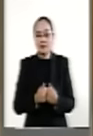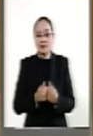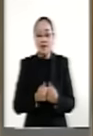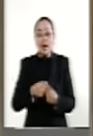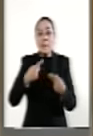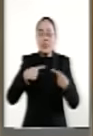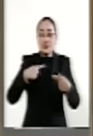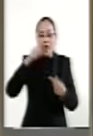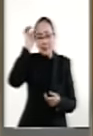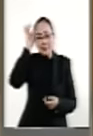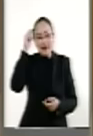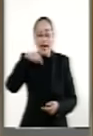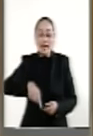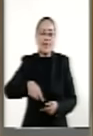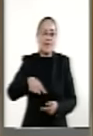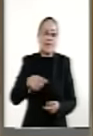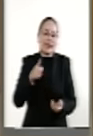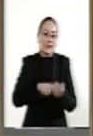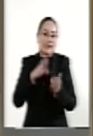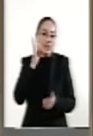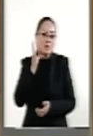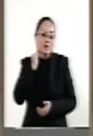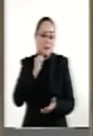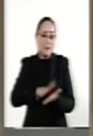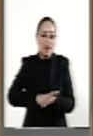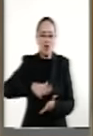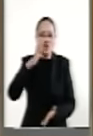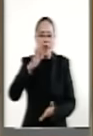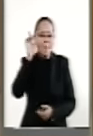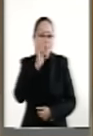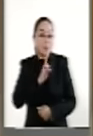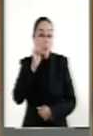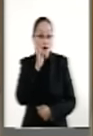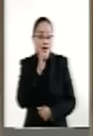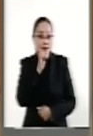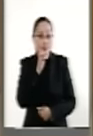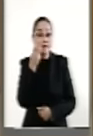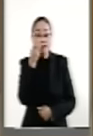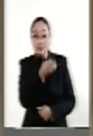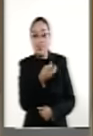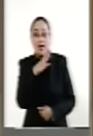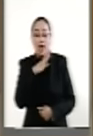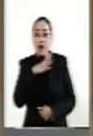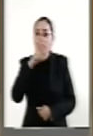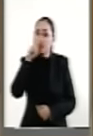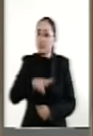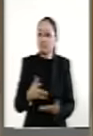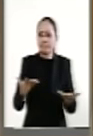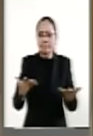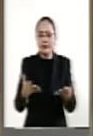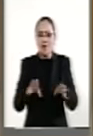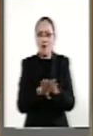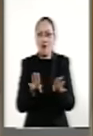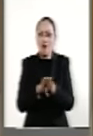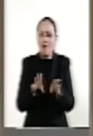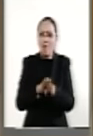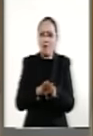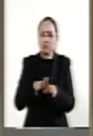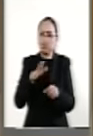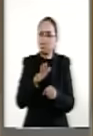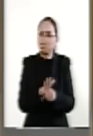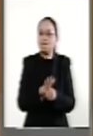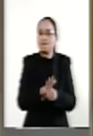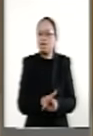de esta Cámara, en su gran mayoría mujeres, se les explota y se les trata como